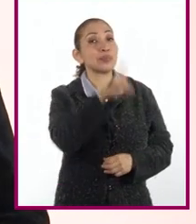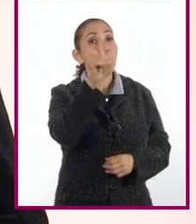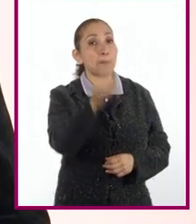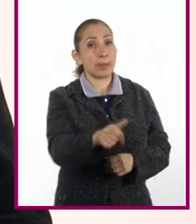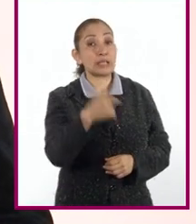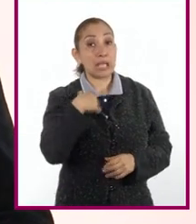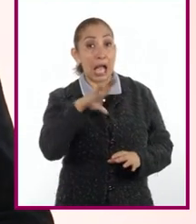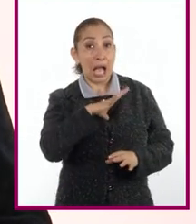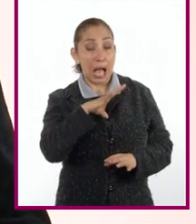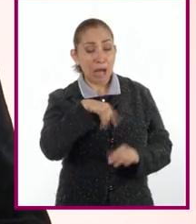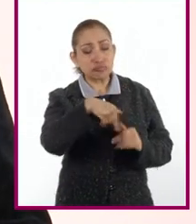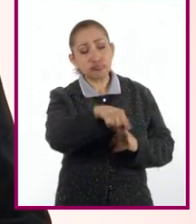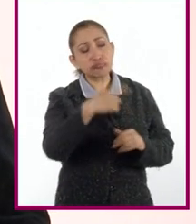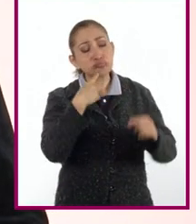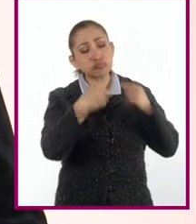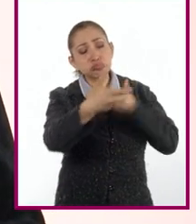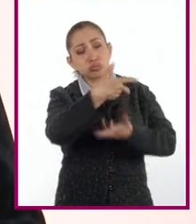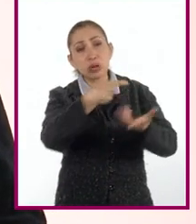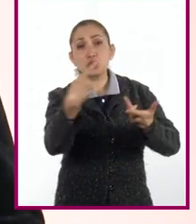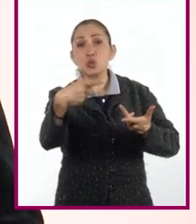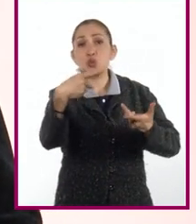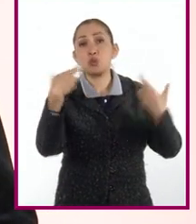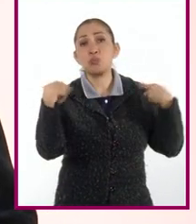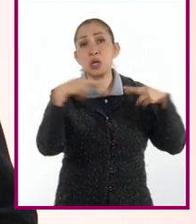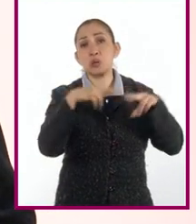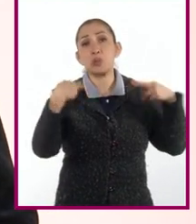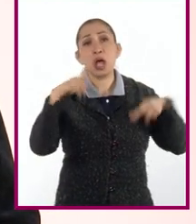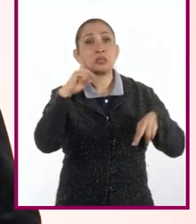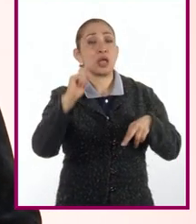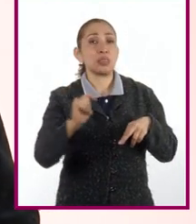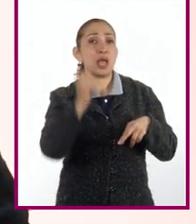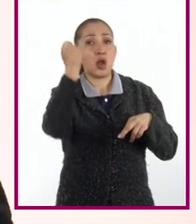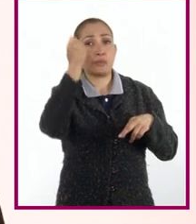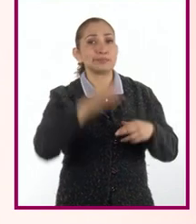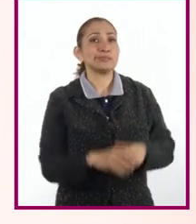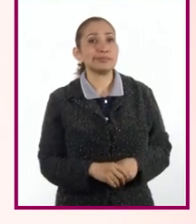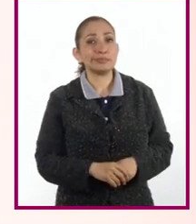habrá oportunidad de discutirlas con su profesora o profesor de tecnología.